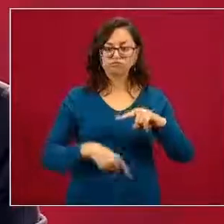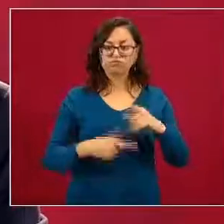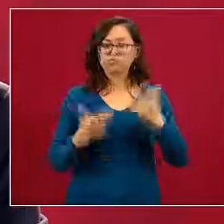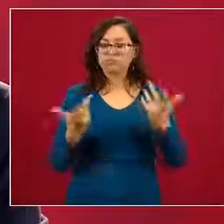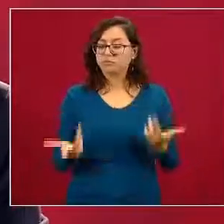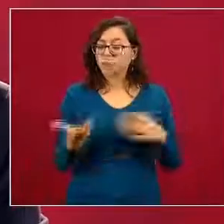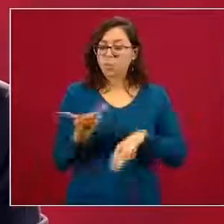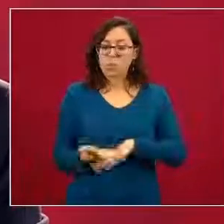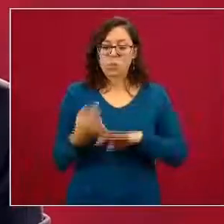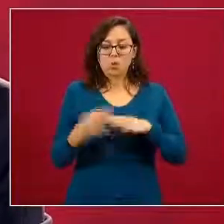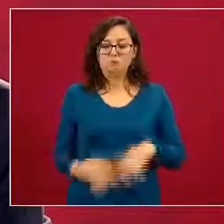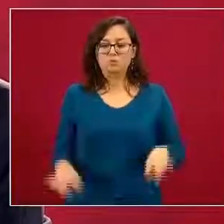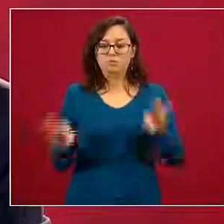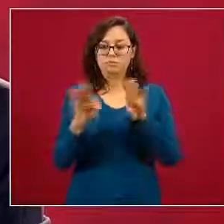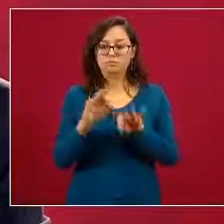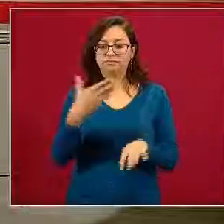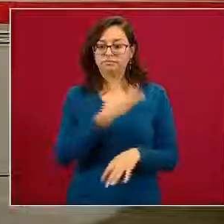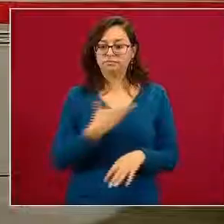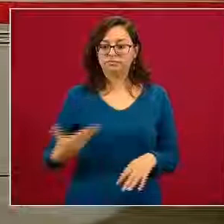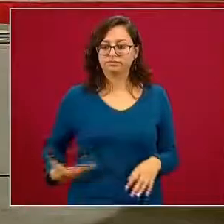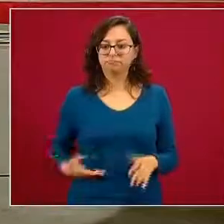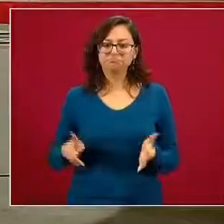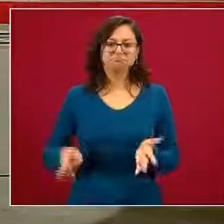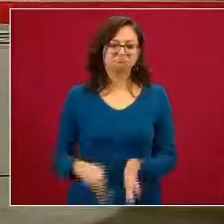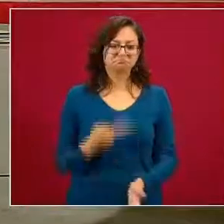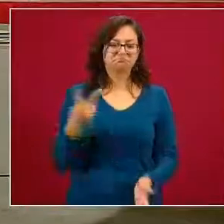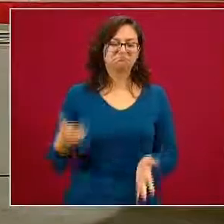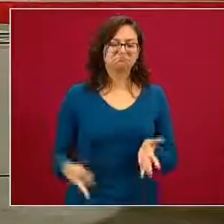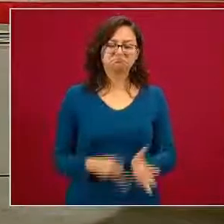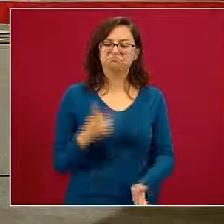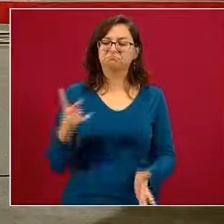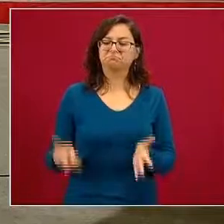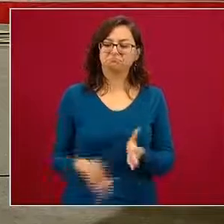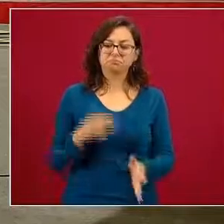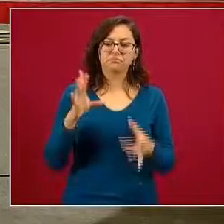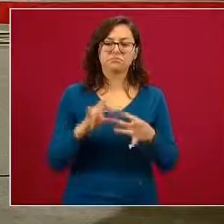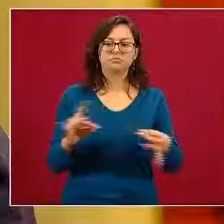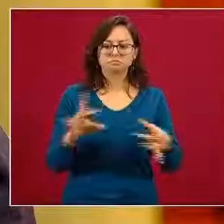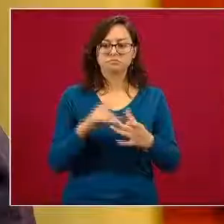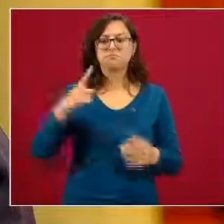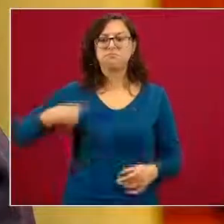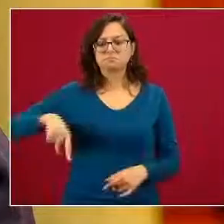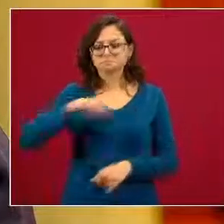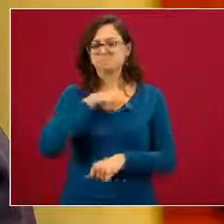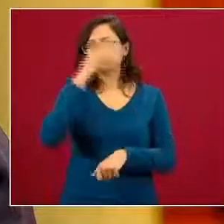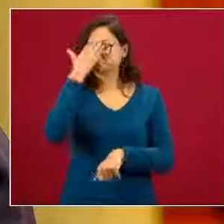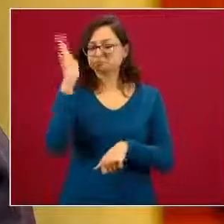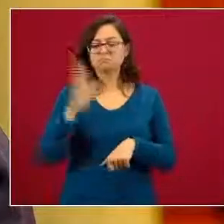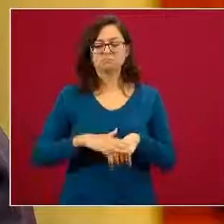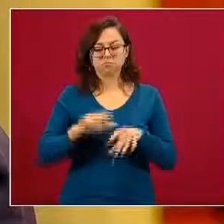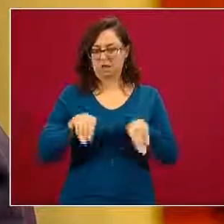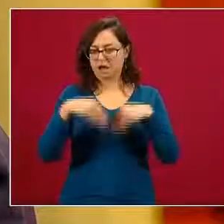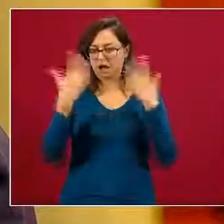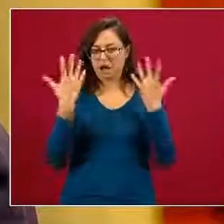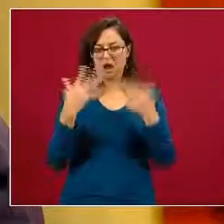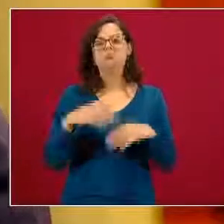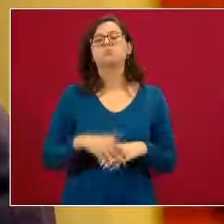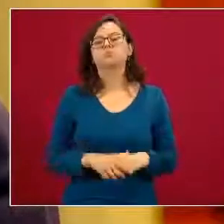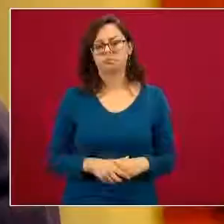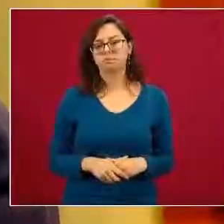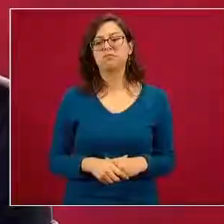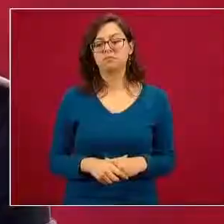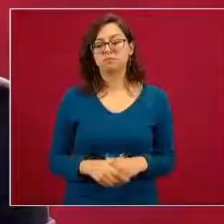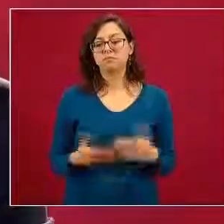corrupción es crucial como lo ha señalado el presidente en innumerables ocasiones y lo tenemos muy claro todas y todos quienes trabajamos en el gobierno